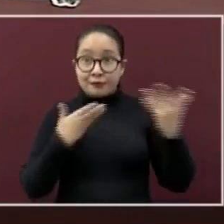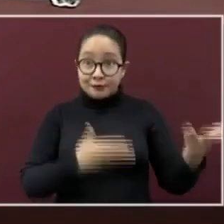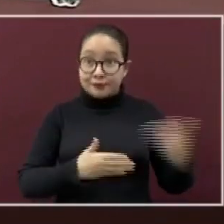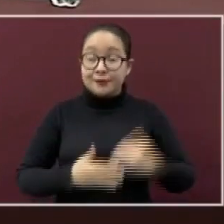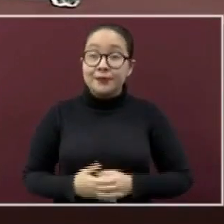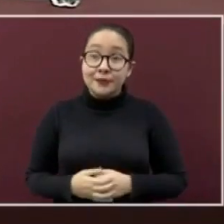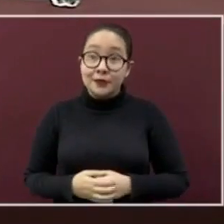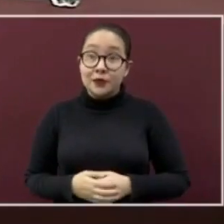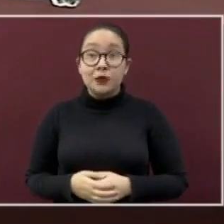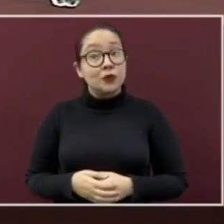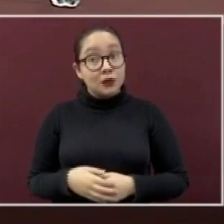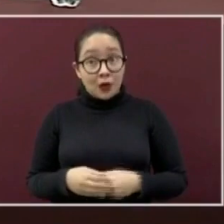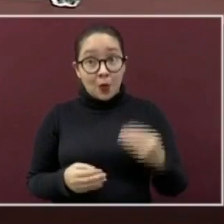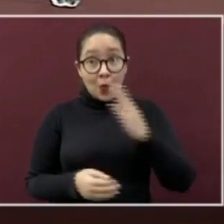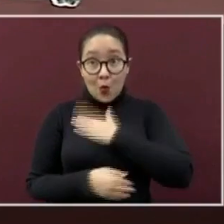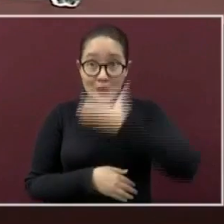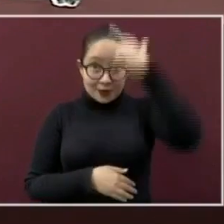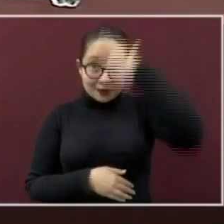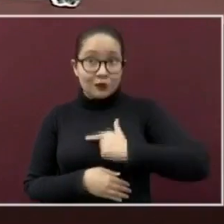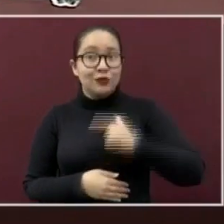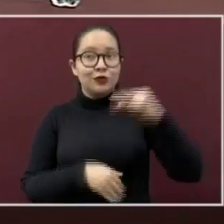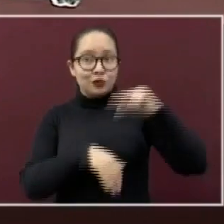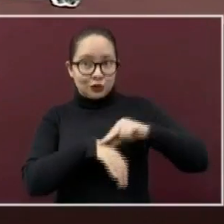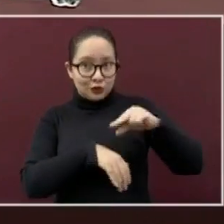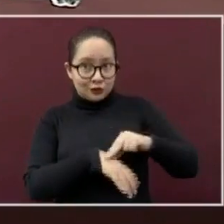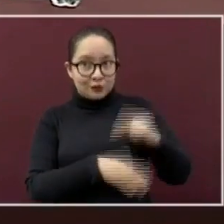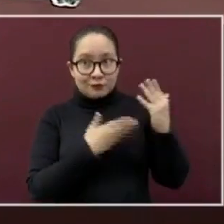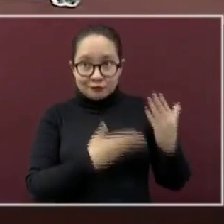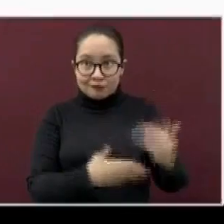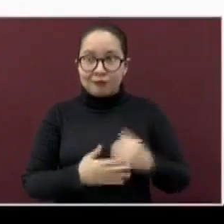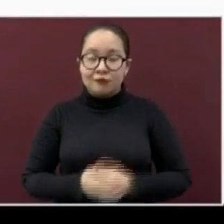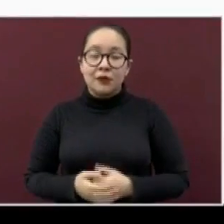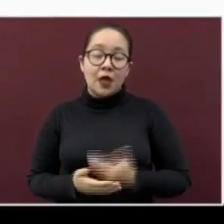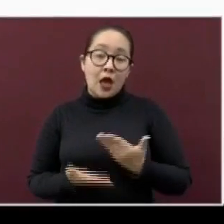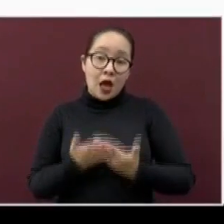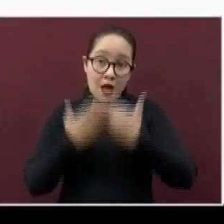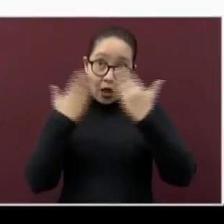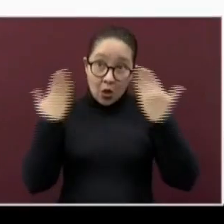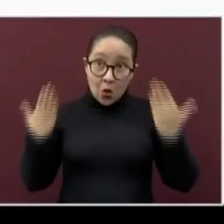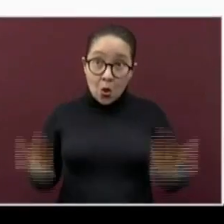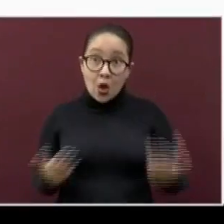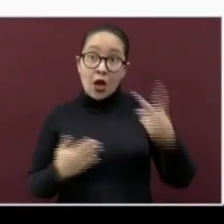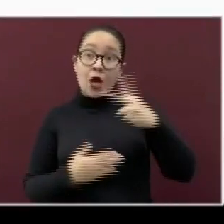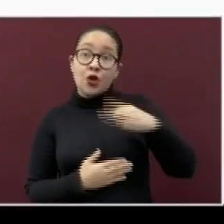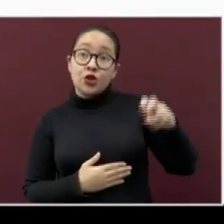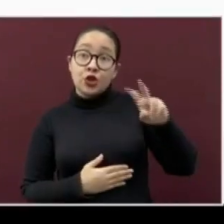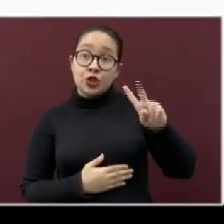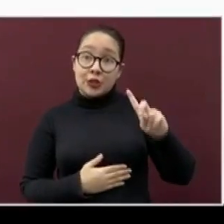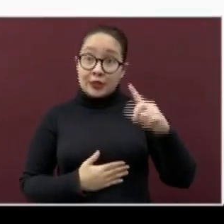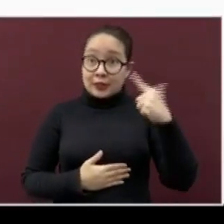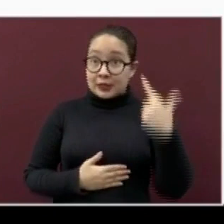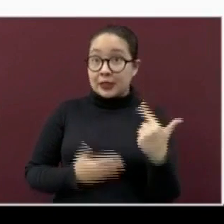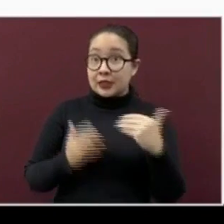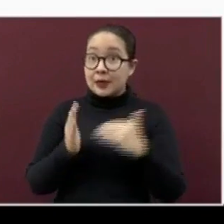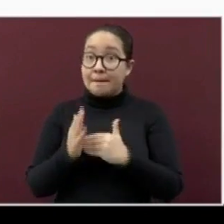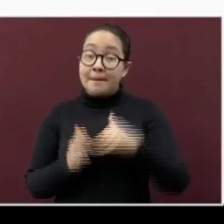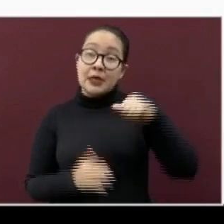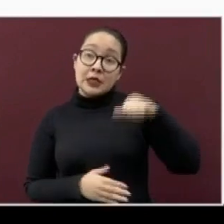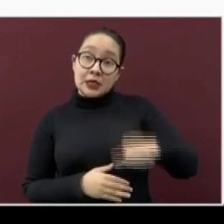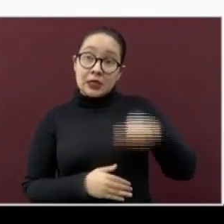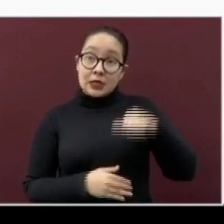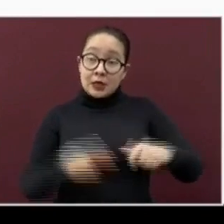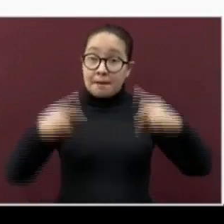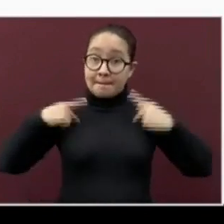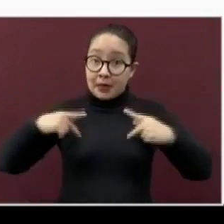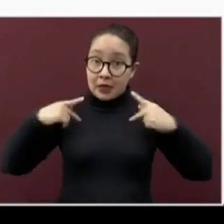doctora Dulce María. Muy buenas noches, doctor. Actualmente ya son 237,016 los